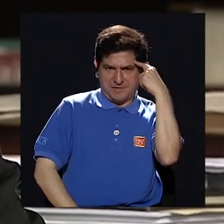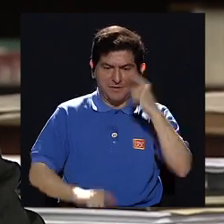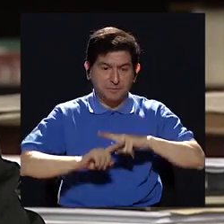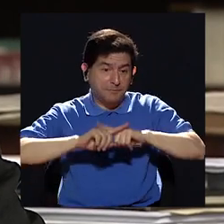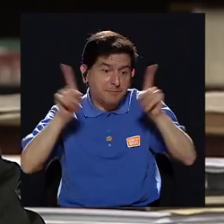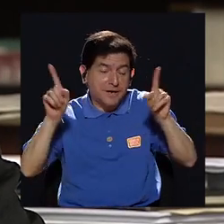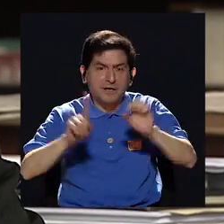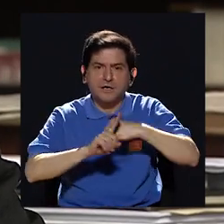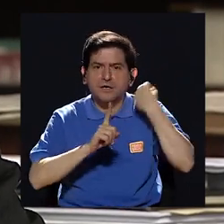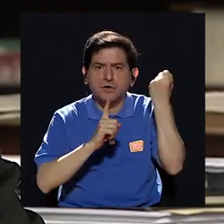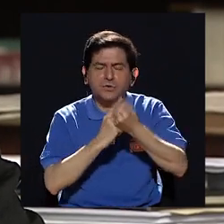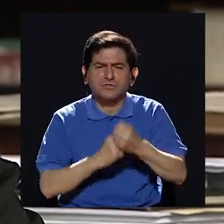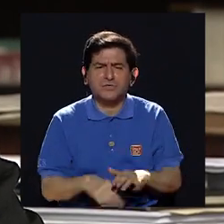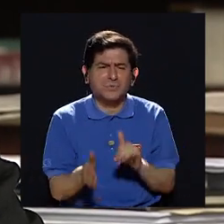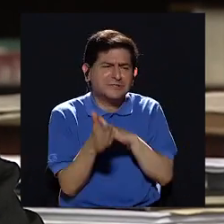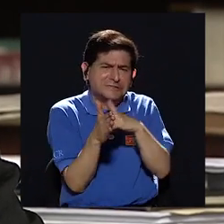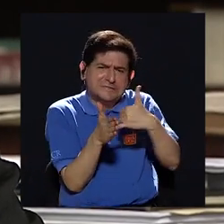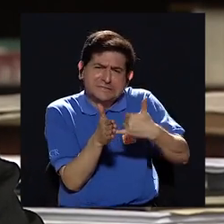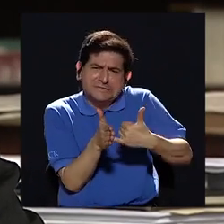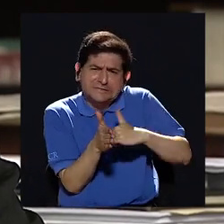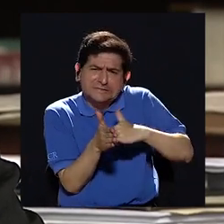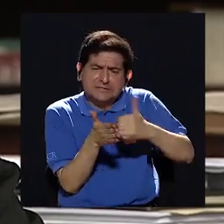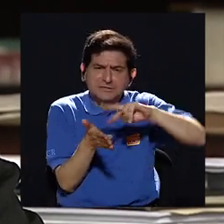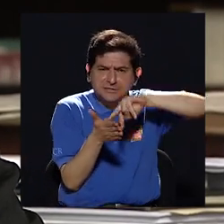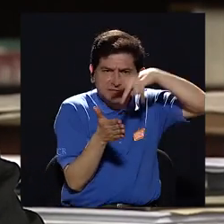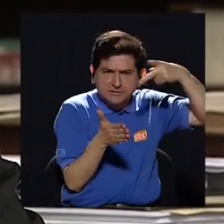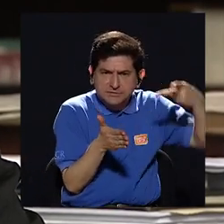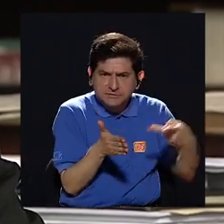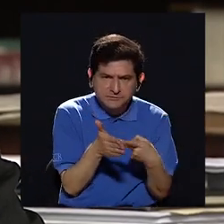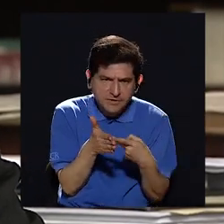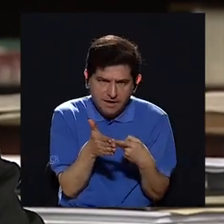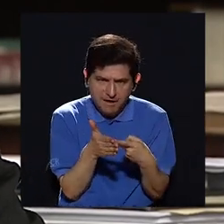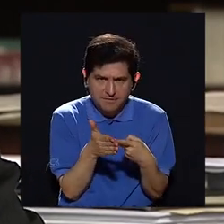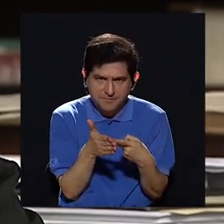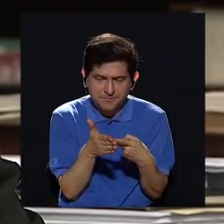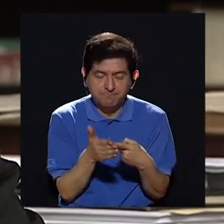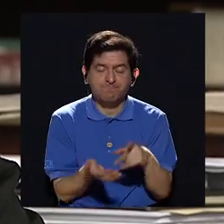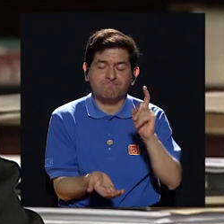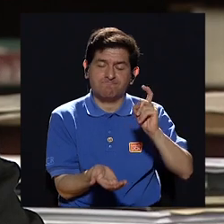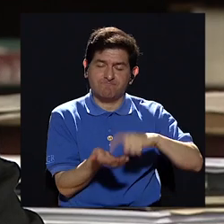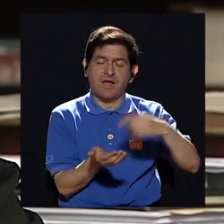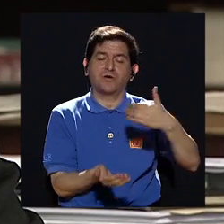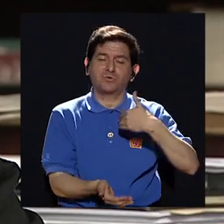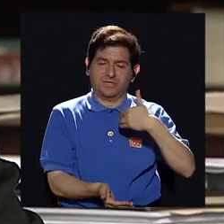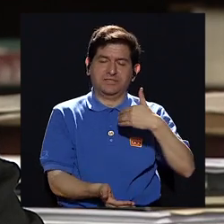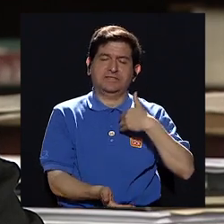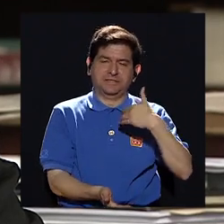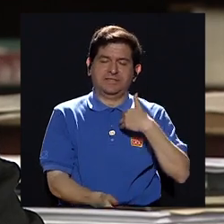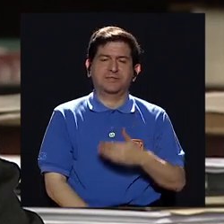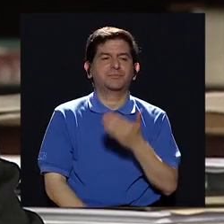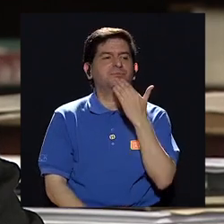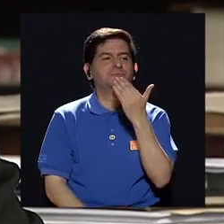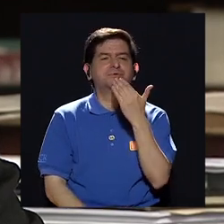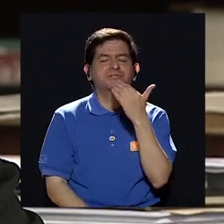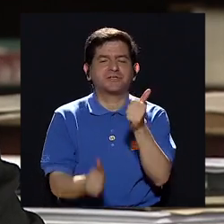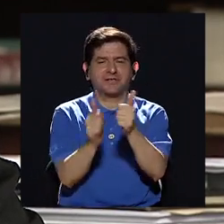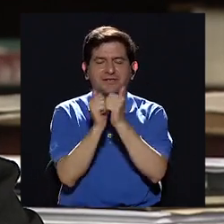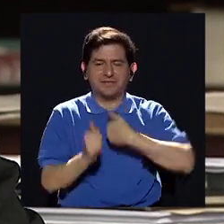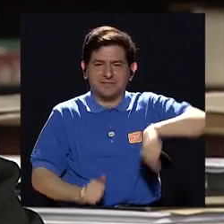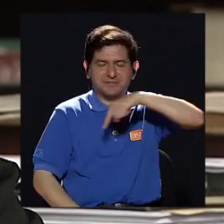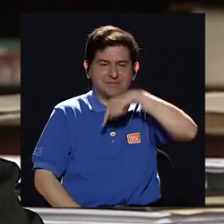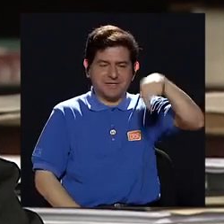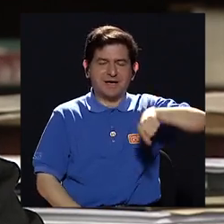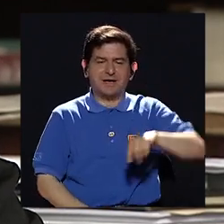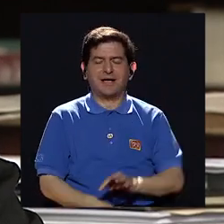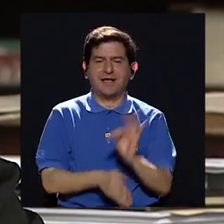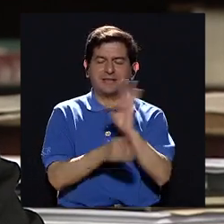pero la situación de vulnerabilidad significa que hay deudas pendientes así que muchas gracias por acompañarnos